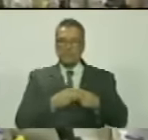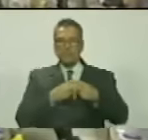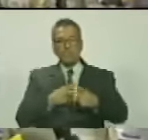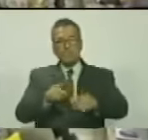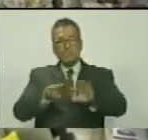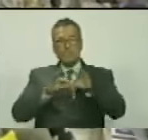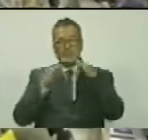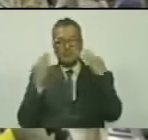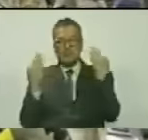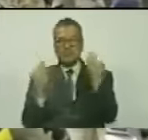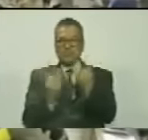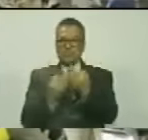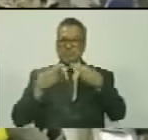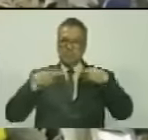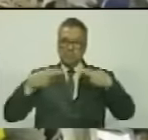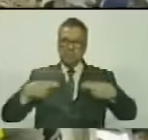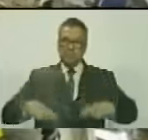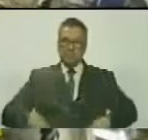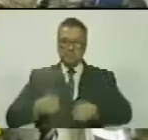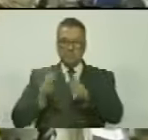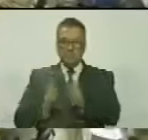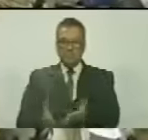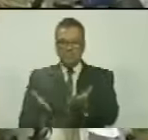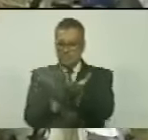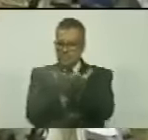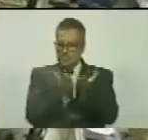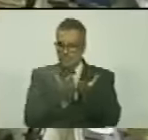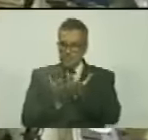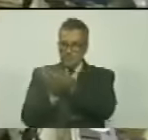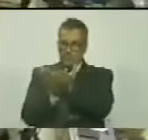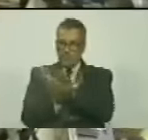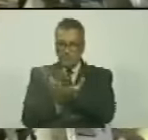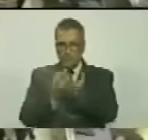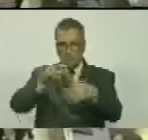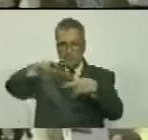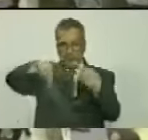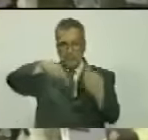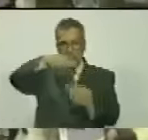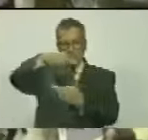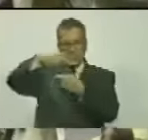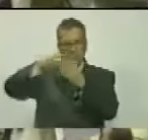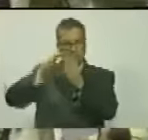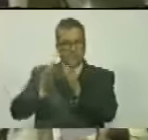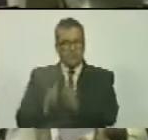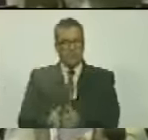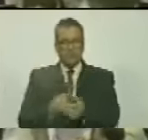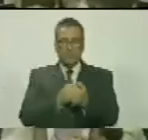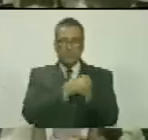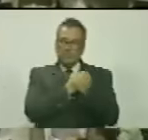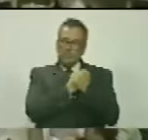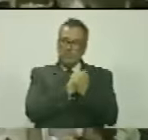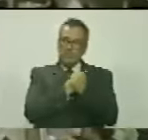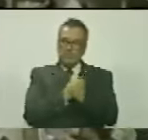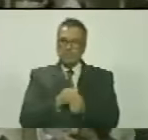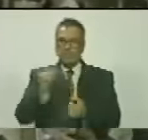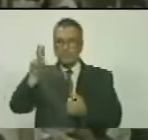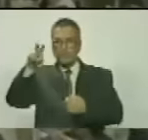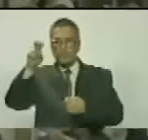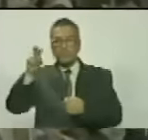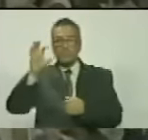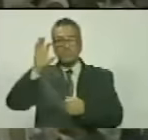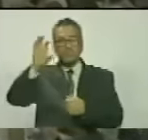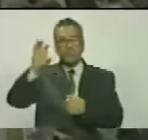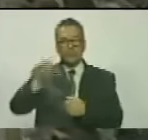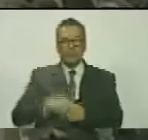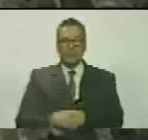una familia humanista, estudiosos y revolucionarios, amantes de la nueva patria